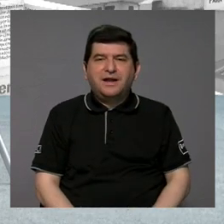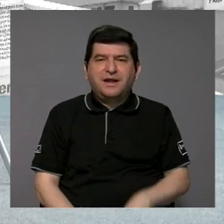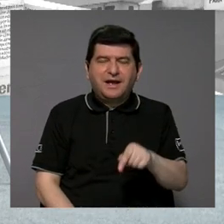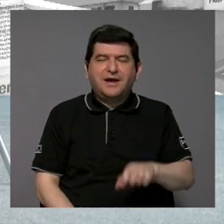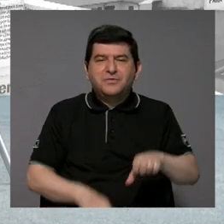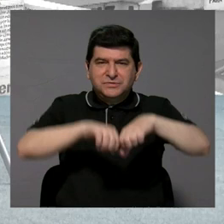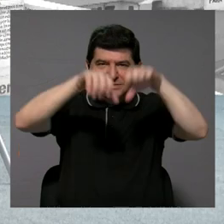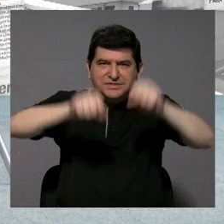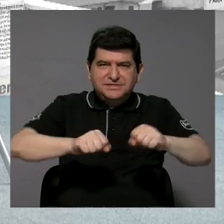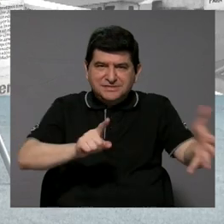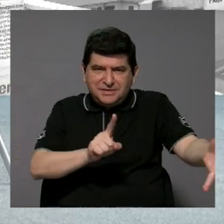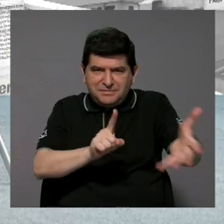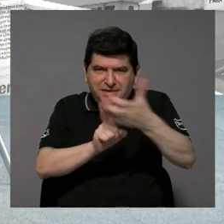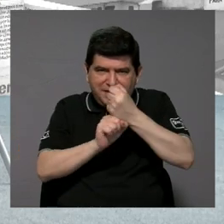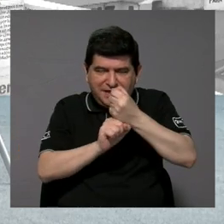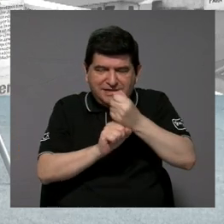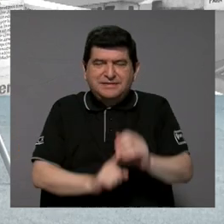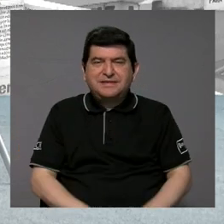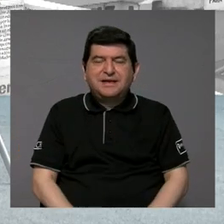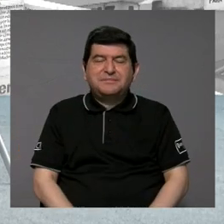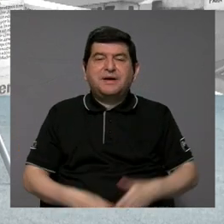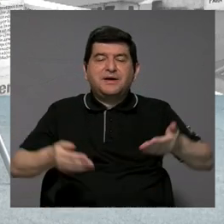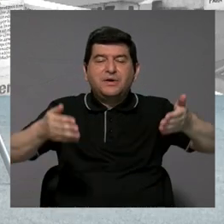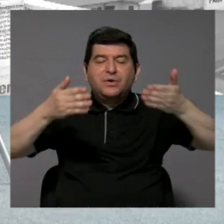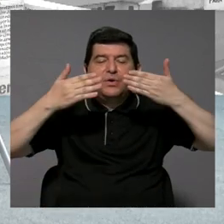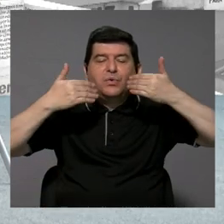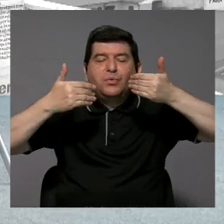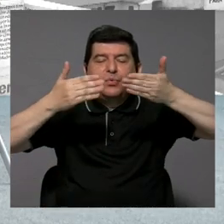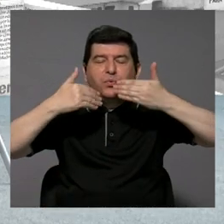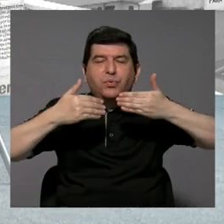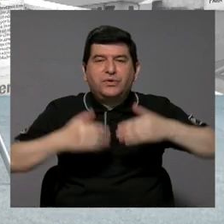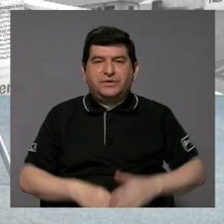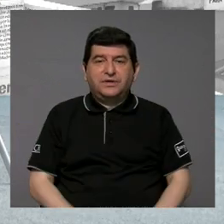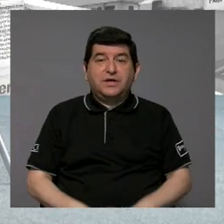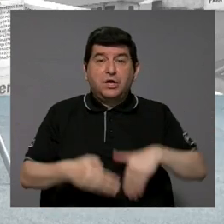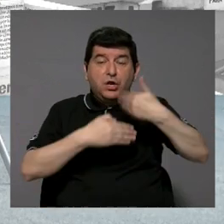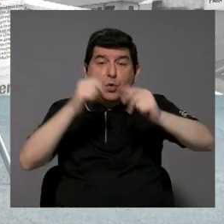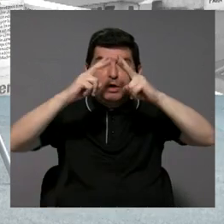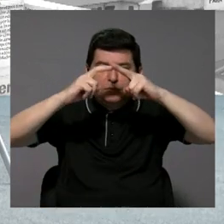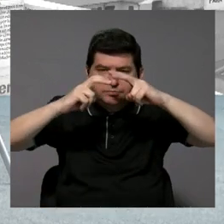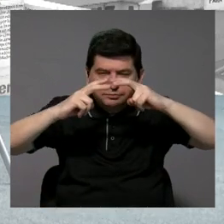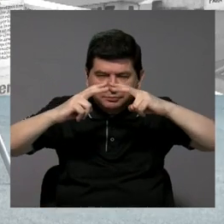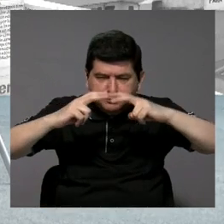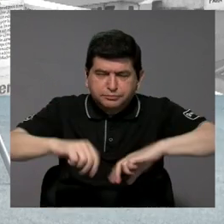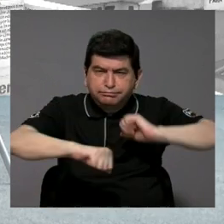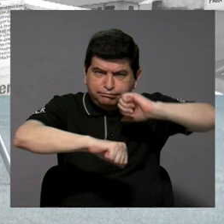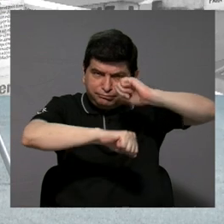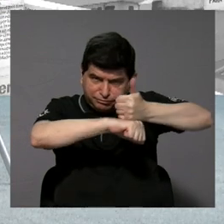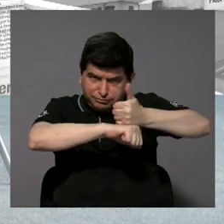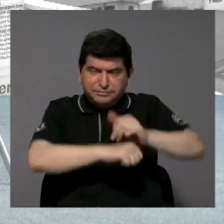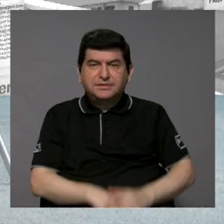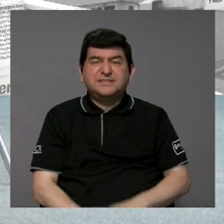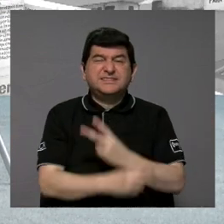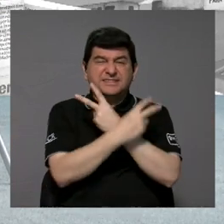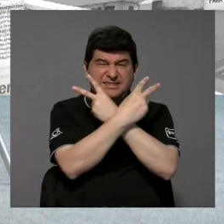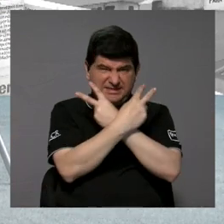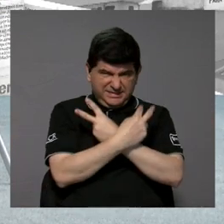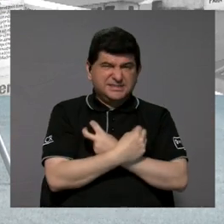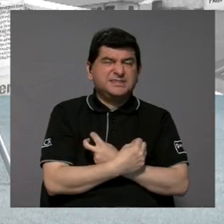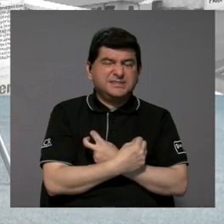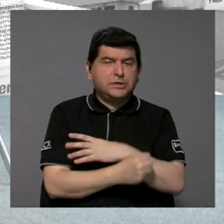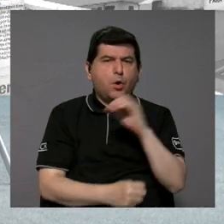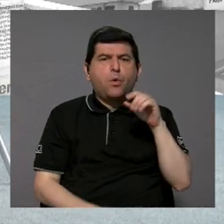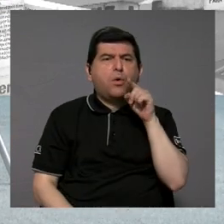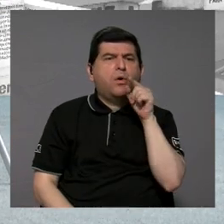lo que pasa por el ambiente, por el aire, y luego se analiza para determinar si son plaguicidas o